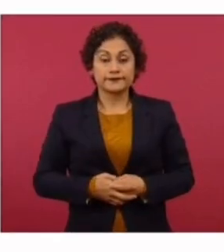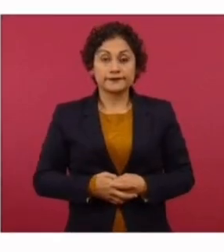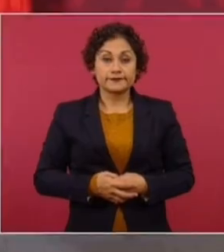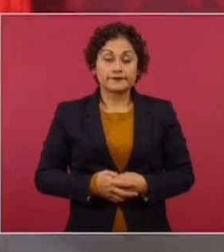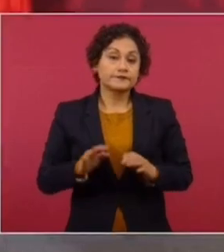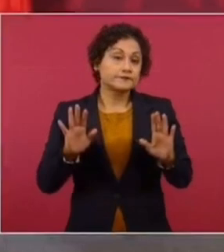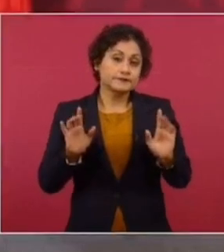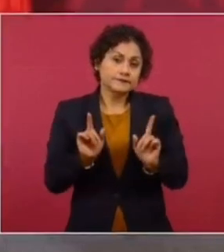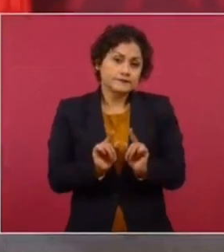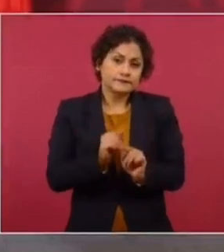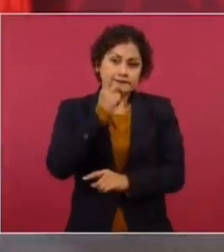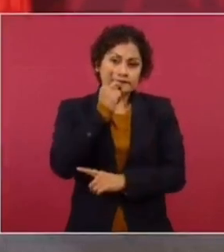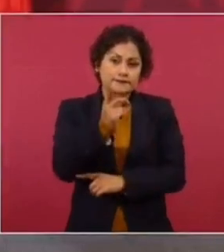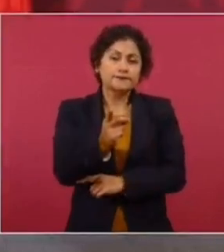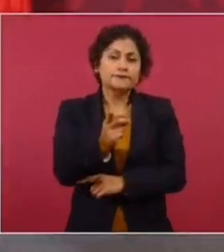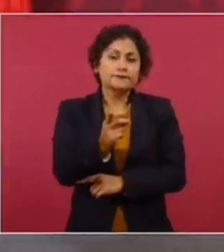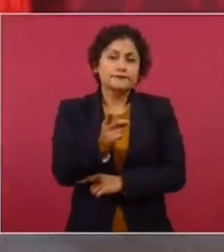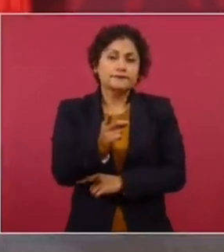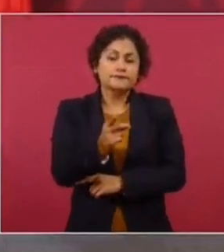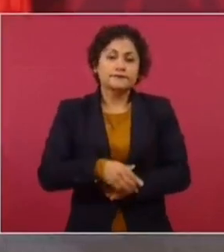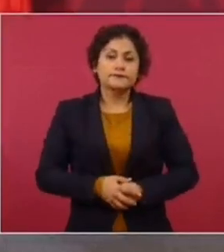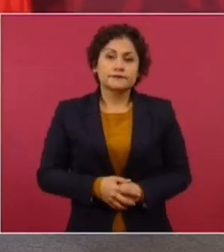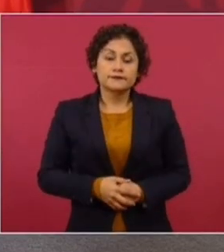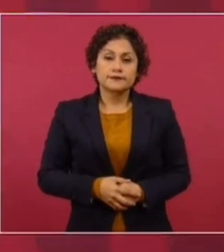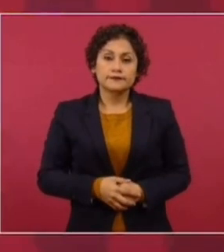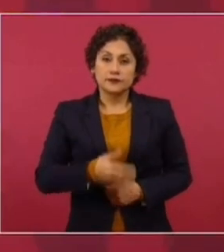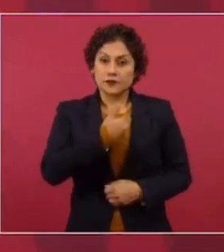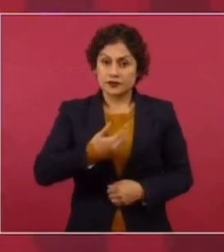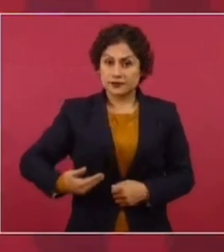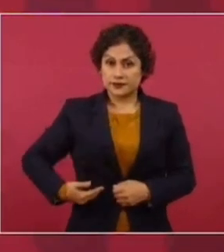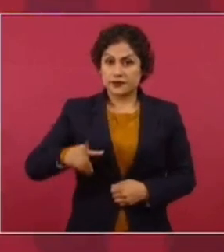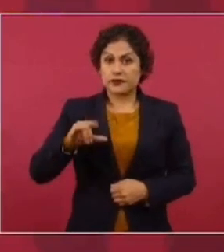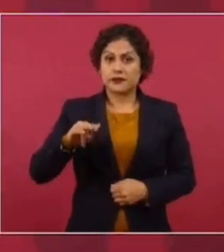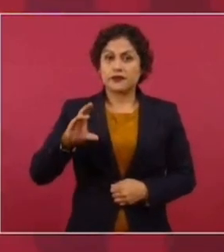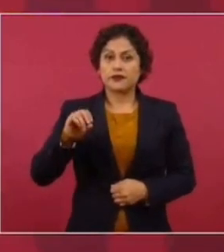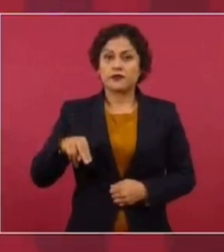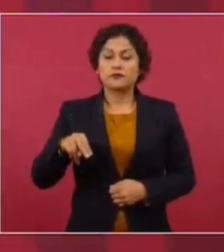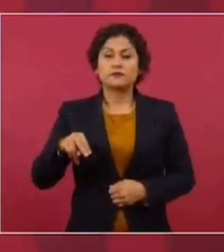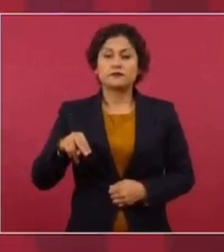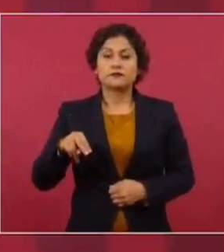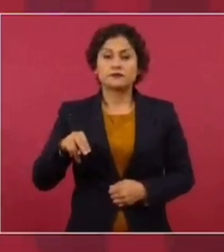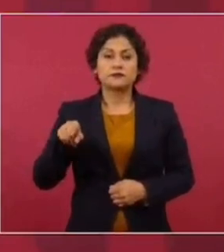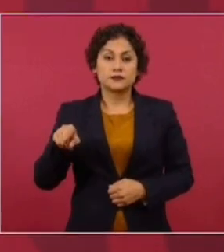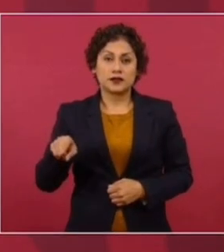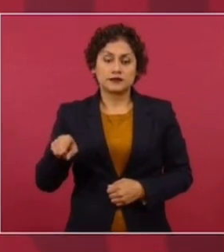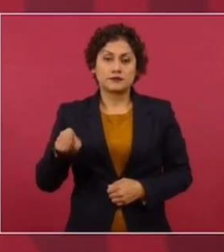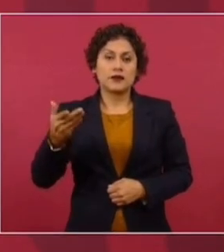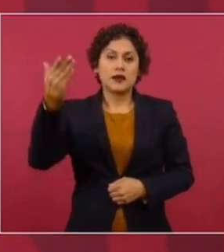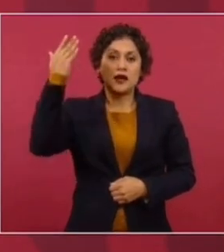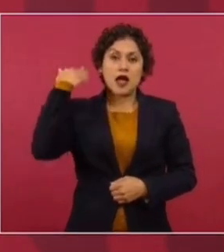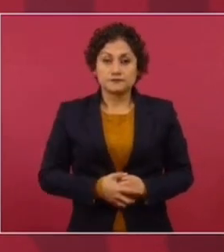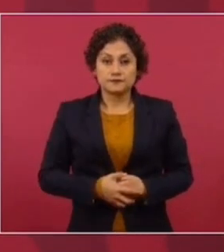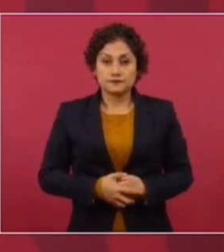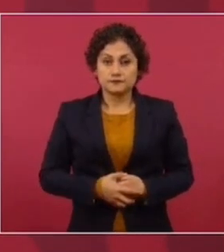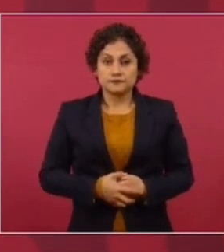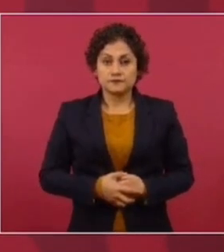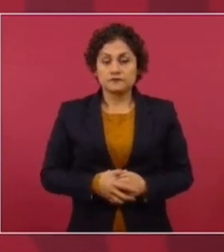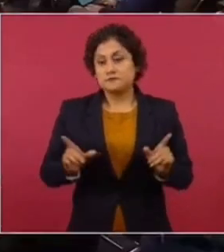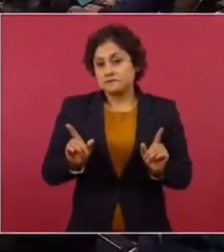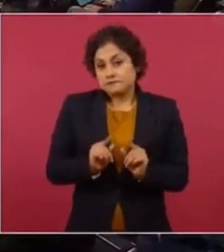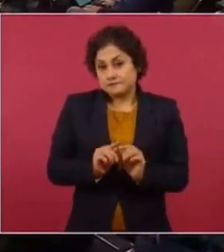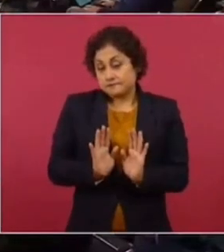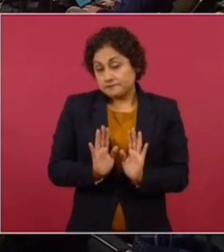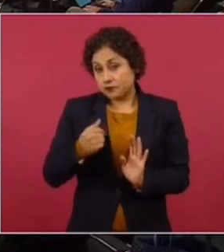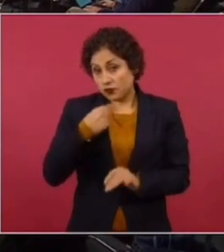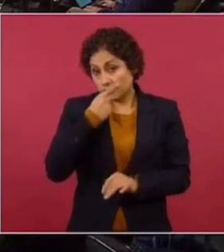Nada más voy a decirles que el presidente Lincoln nunca reconoció a Maximiliano y hasta ahí la